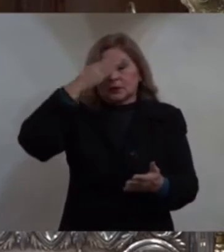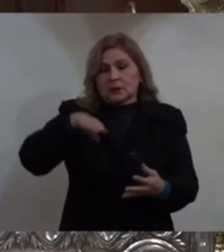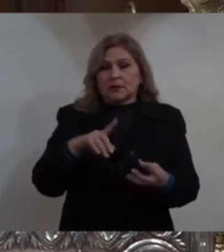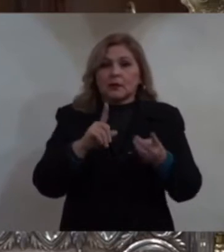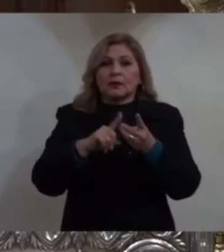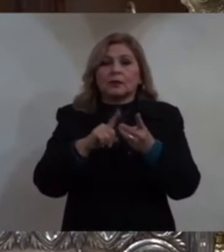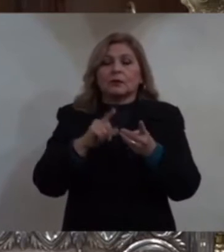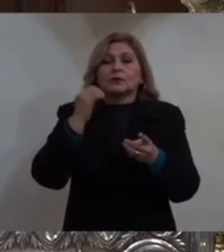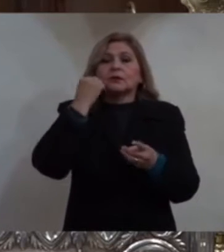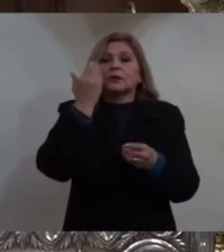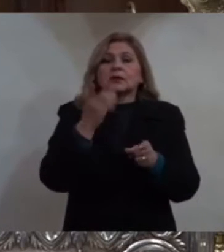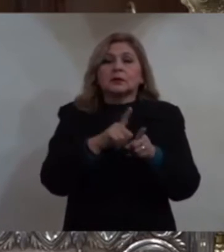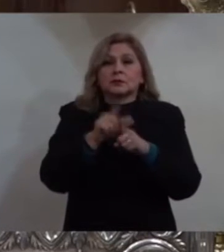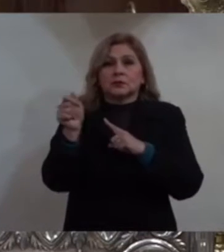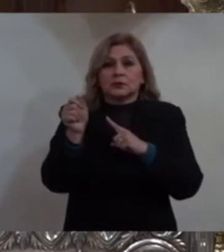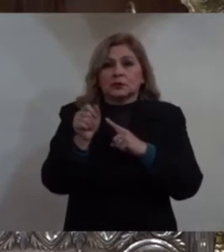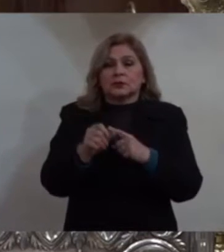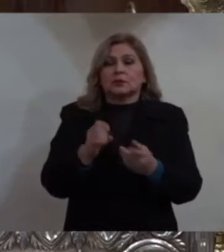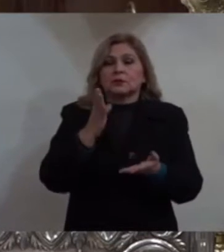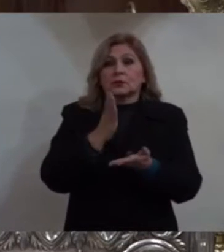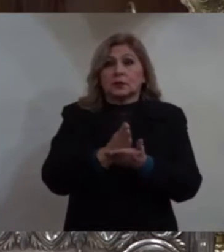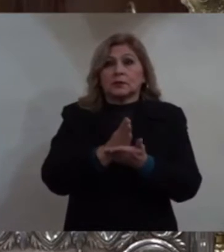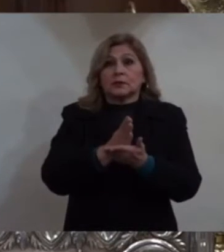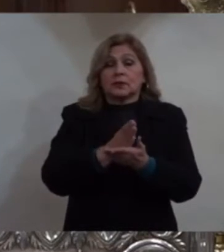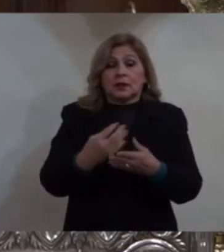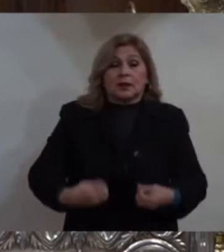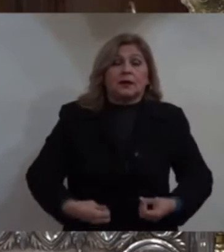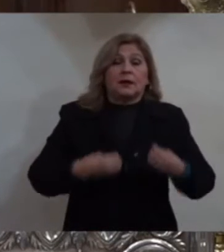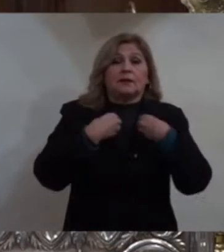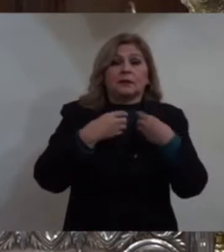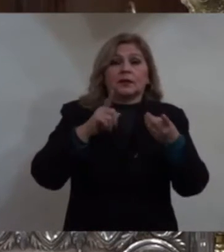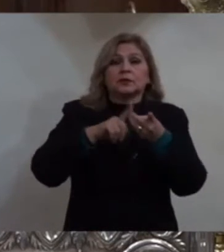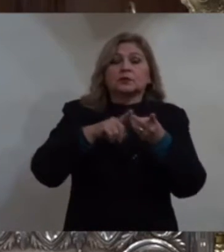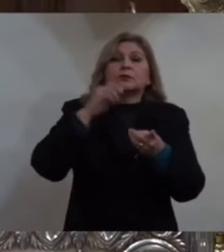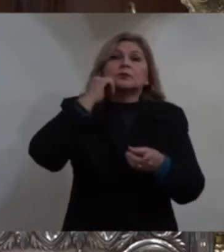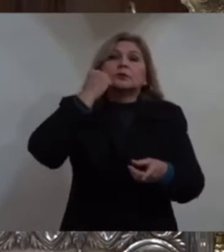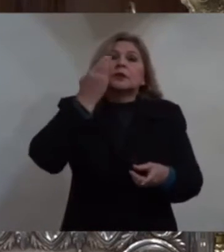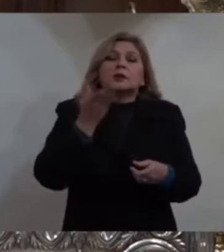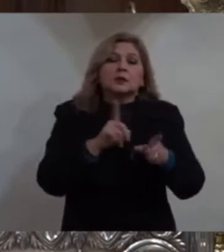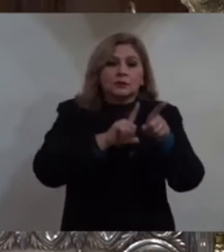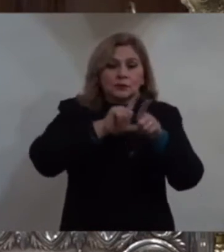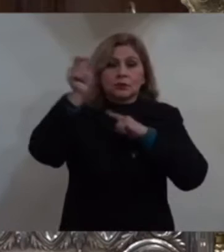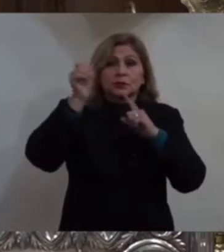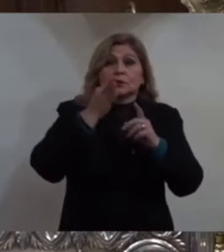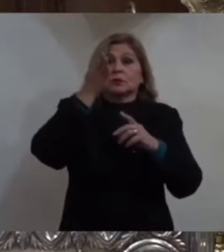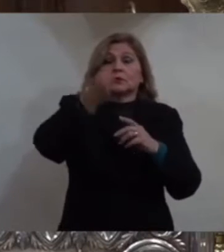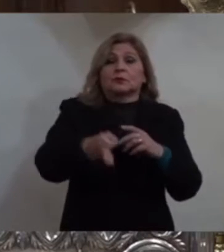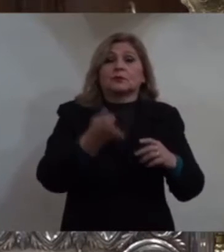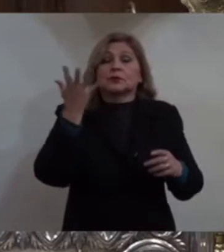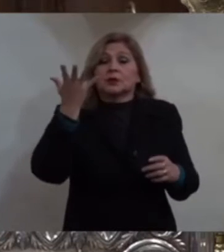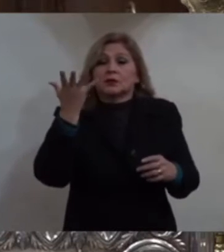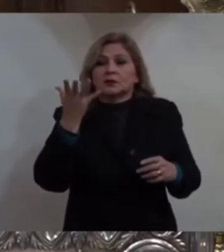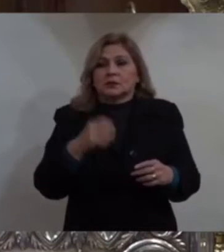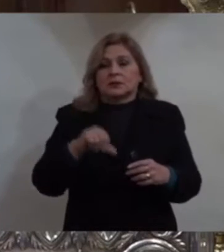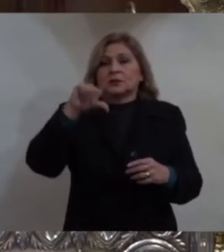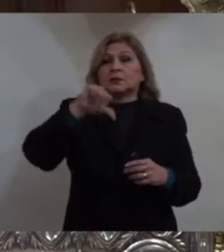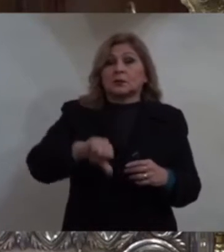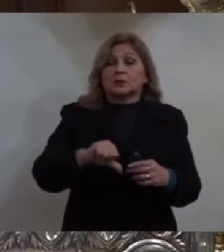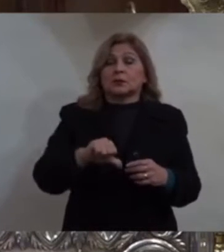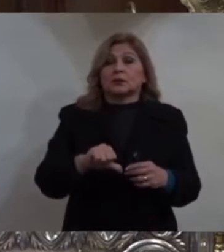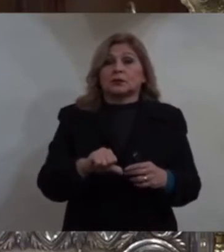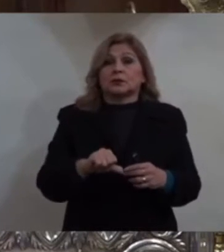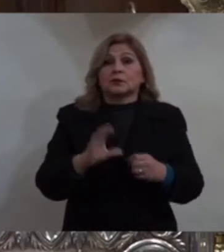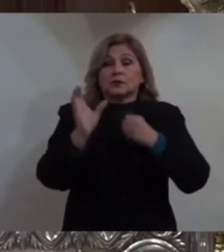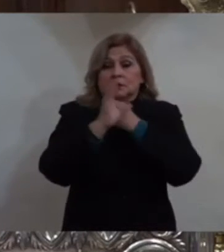geográfico, sino el rumbo de la vida. Y esto es lo que hoy celebramos.